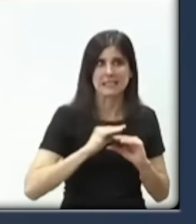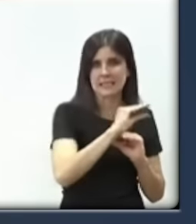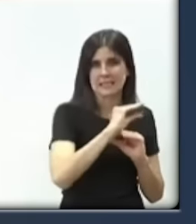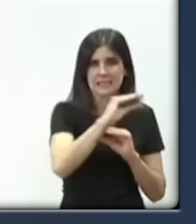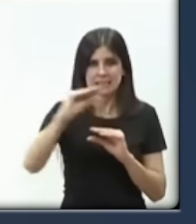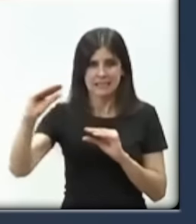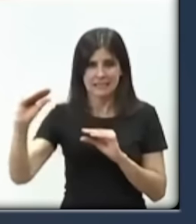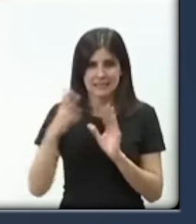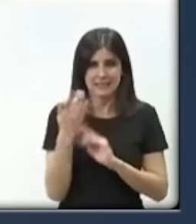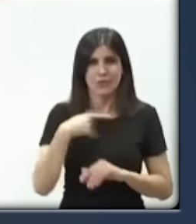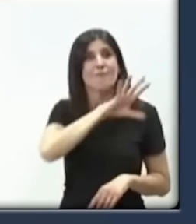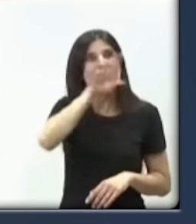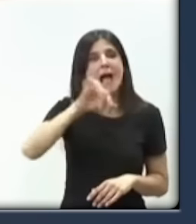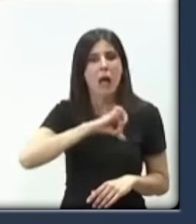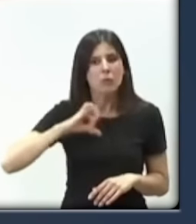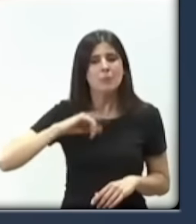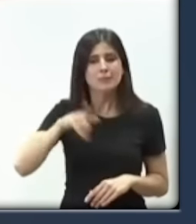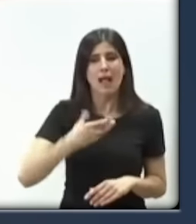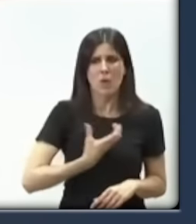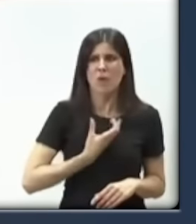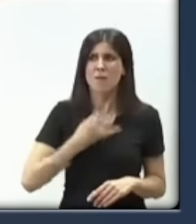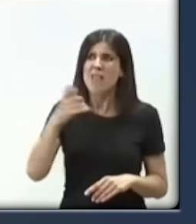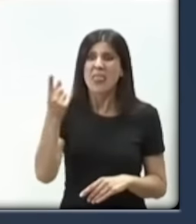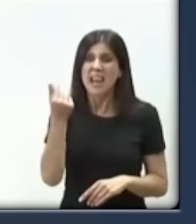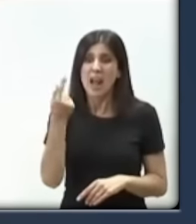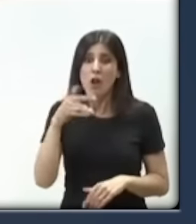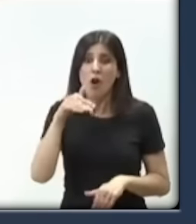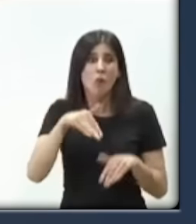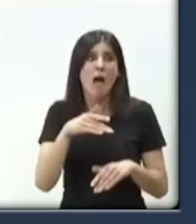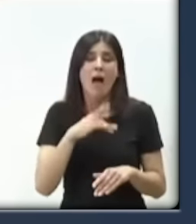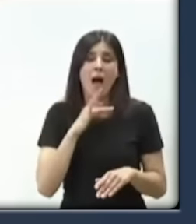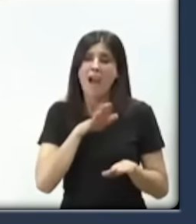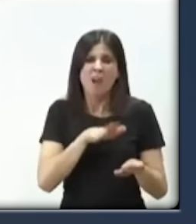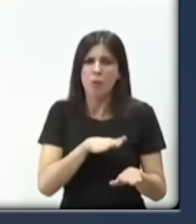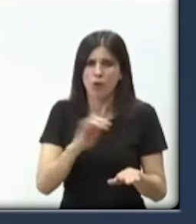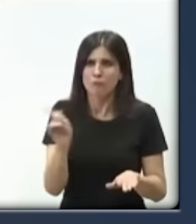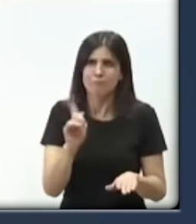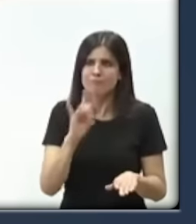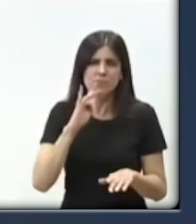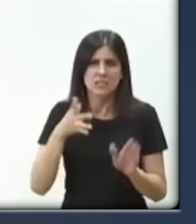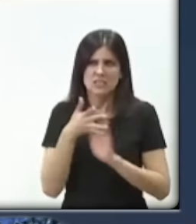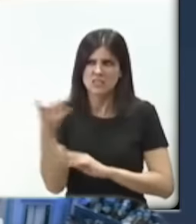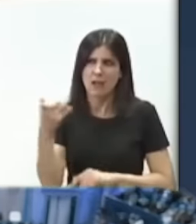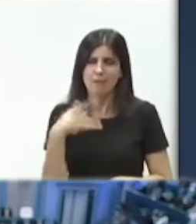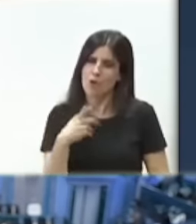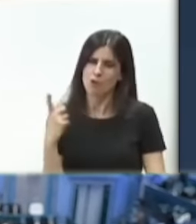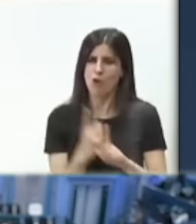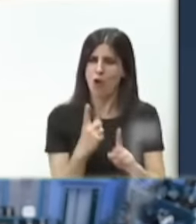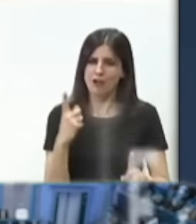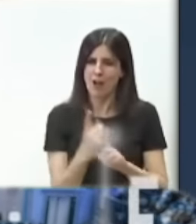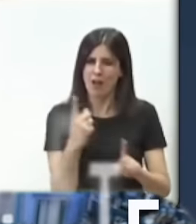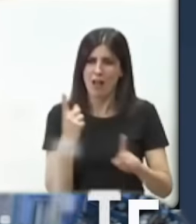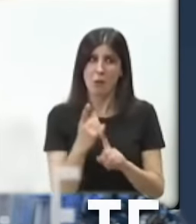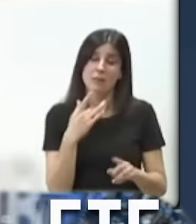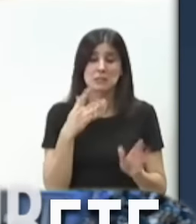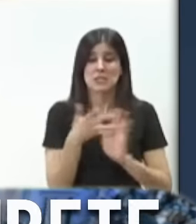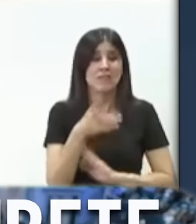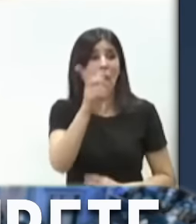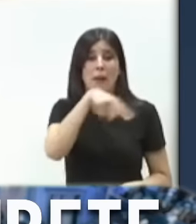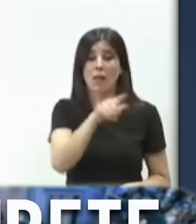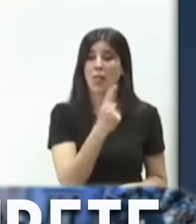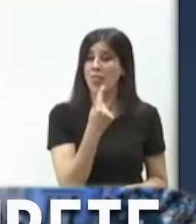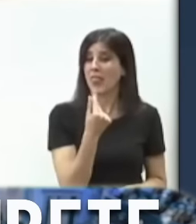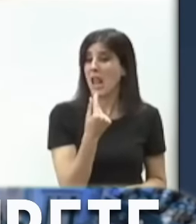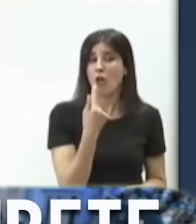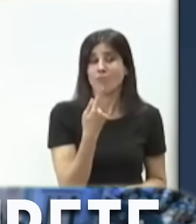ayuntamientos. Dinero que ustedes le niegan por el simple ejercicio de votar que no por el no, aunque se